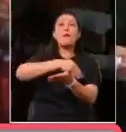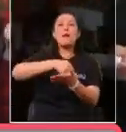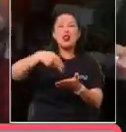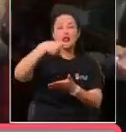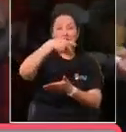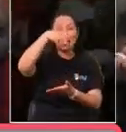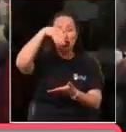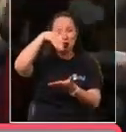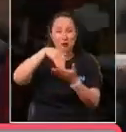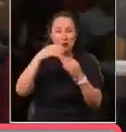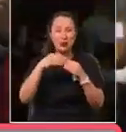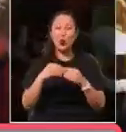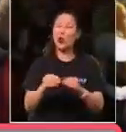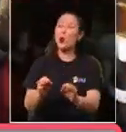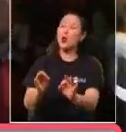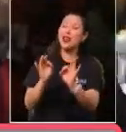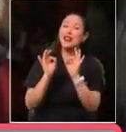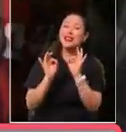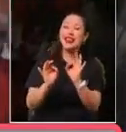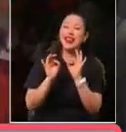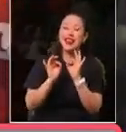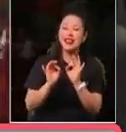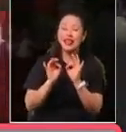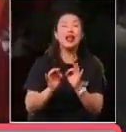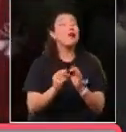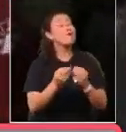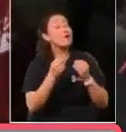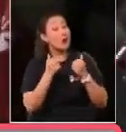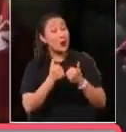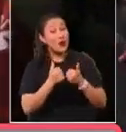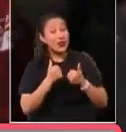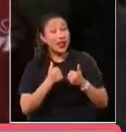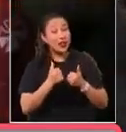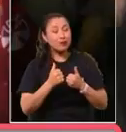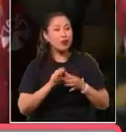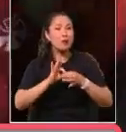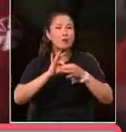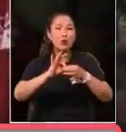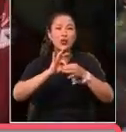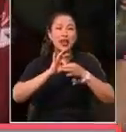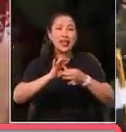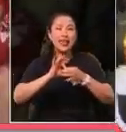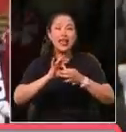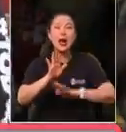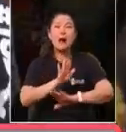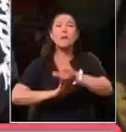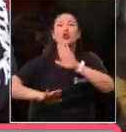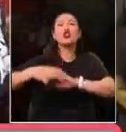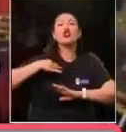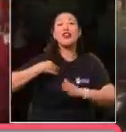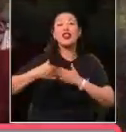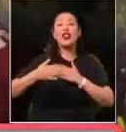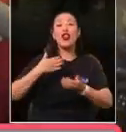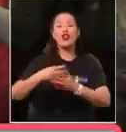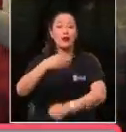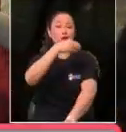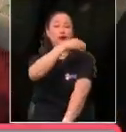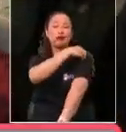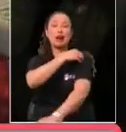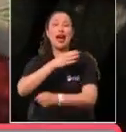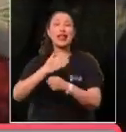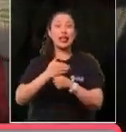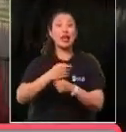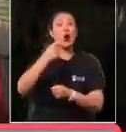1.200.000 pesos. ¡Excelente, Héctor! Muy bien, pues. Muchísimas gracias a la Protección Civil de Arica, entonces. 1